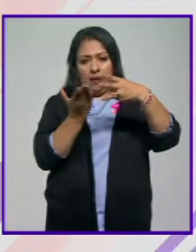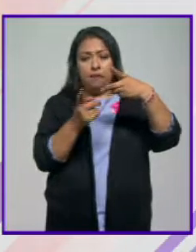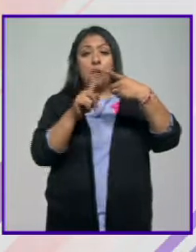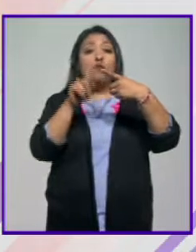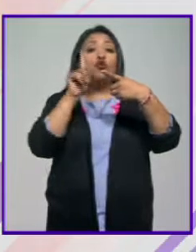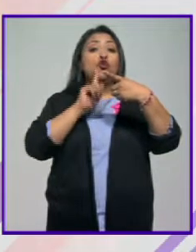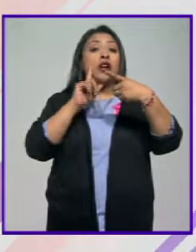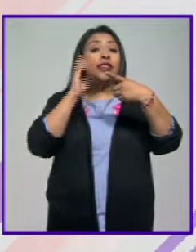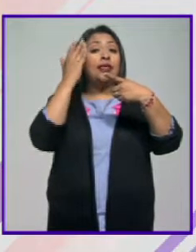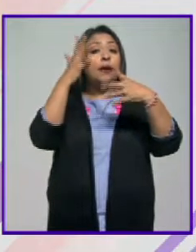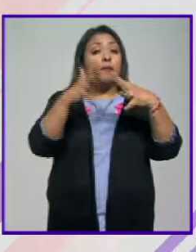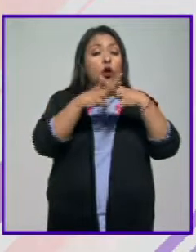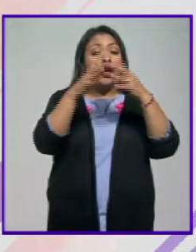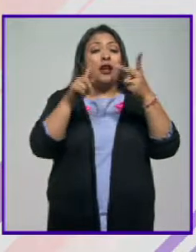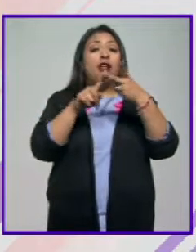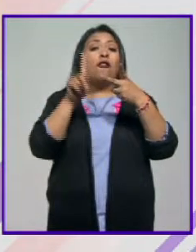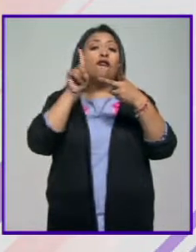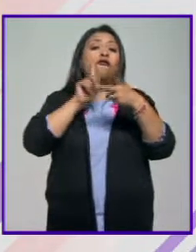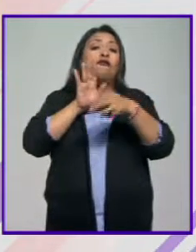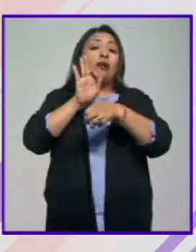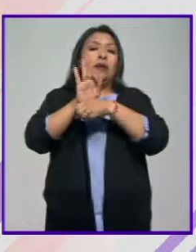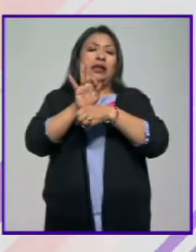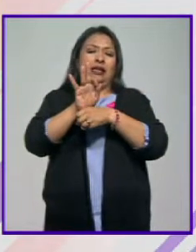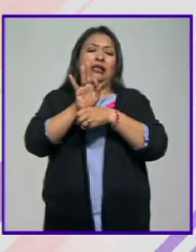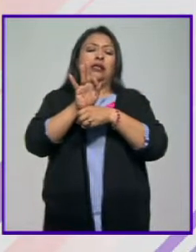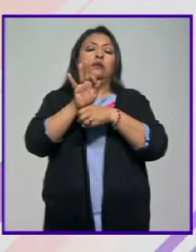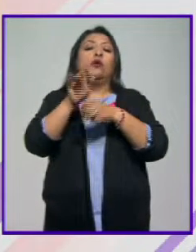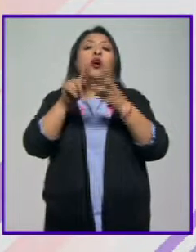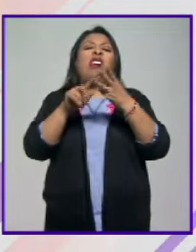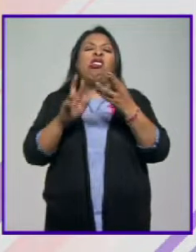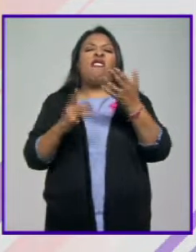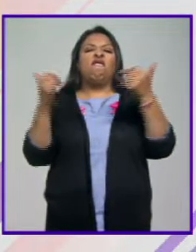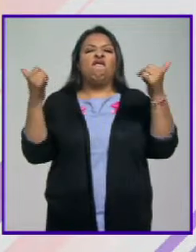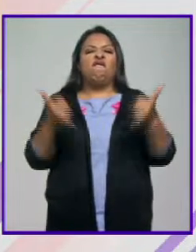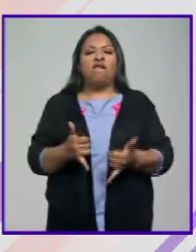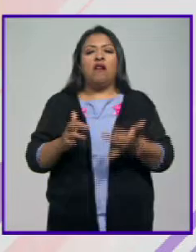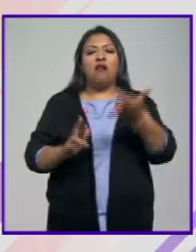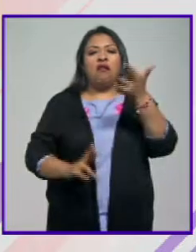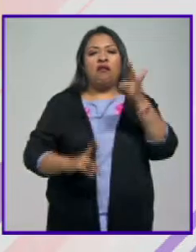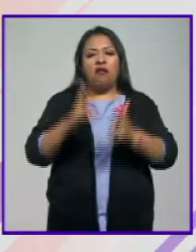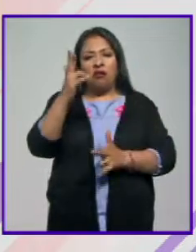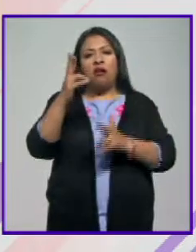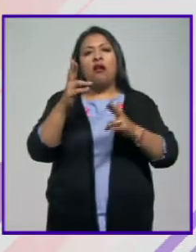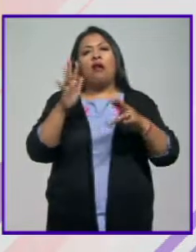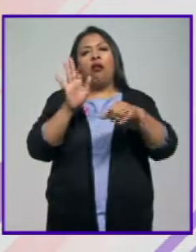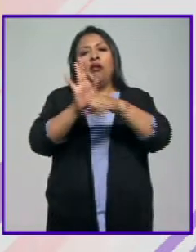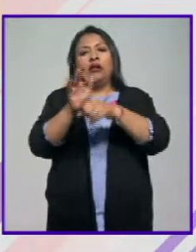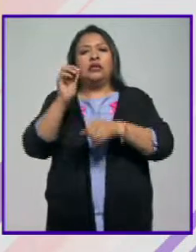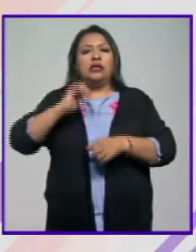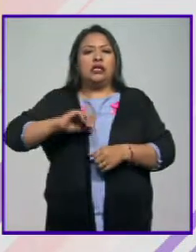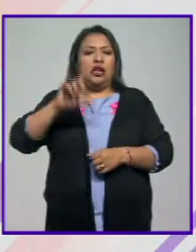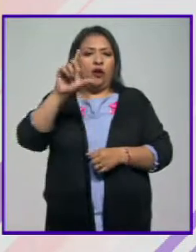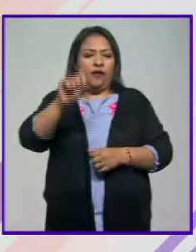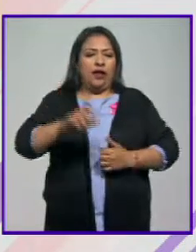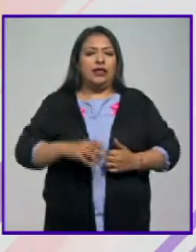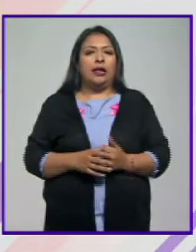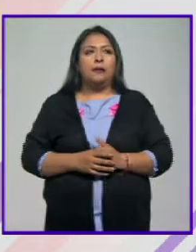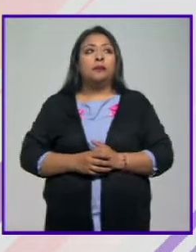tiempos de guerra, feminismo decimonónico y rebeldía, y revolucionarias y activistas del siglo XX.